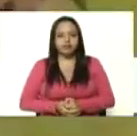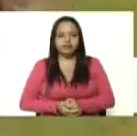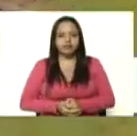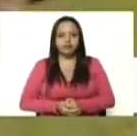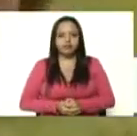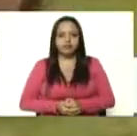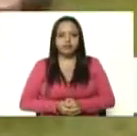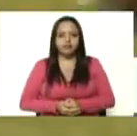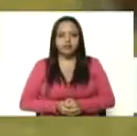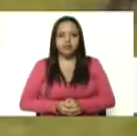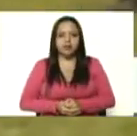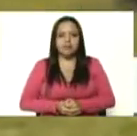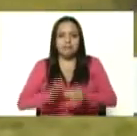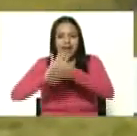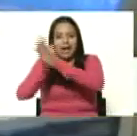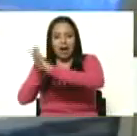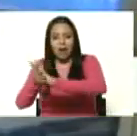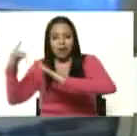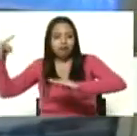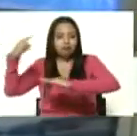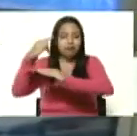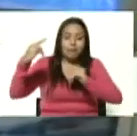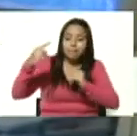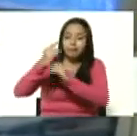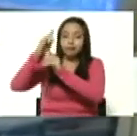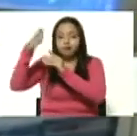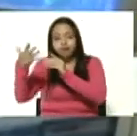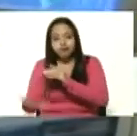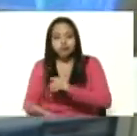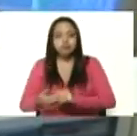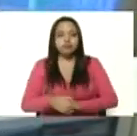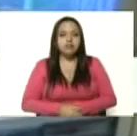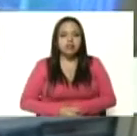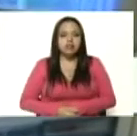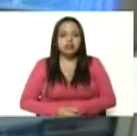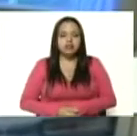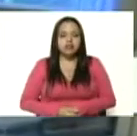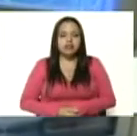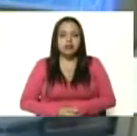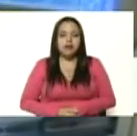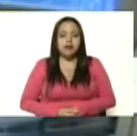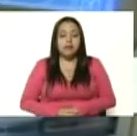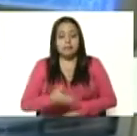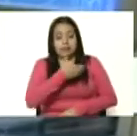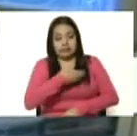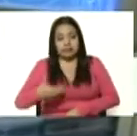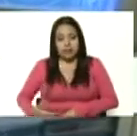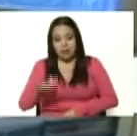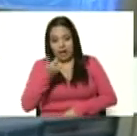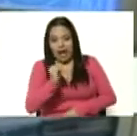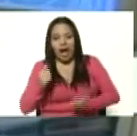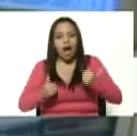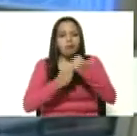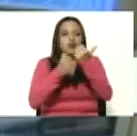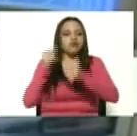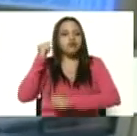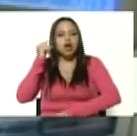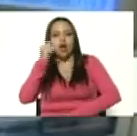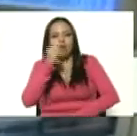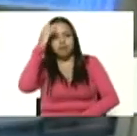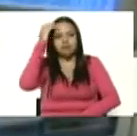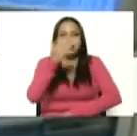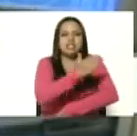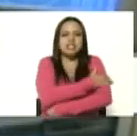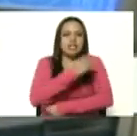-23 para su destrucción mi comandante en jefe cuente usted con los hombres y mujeres de su milicia bolivariana aquí estamos